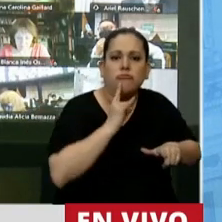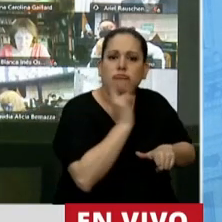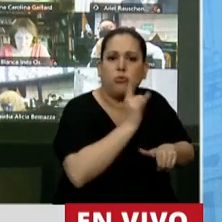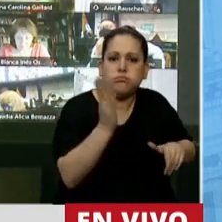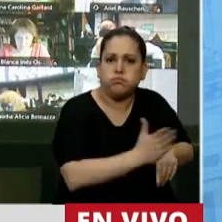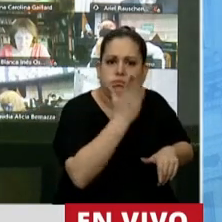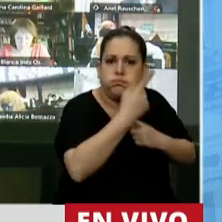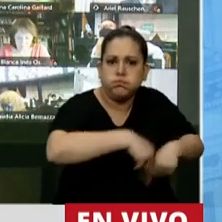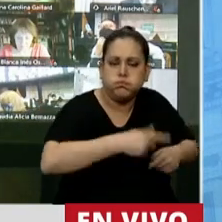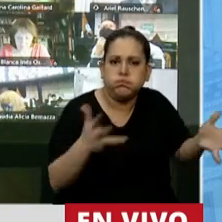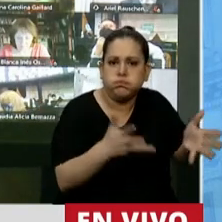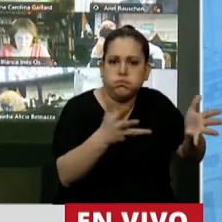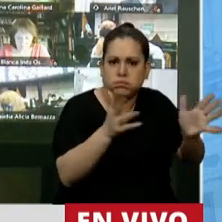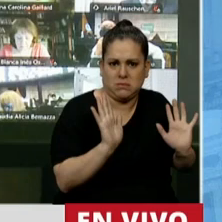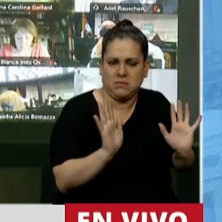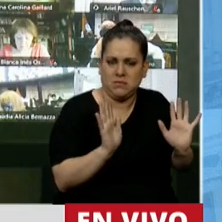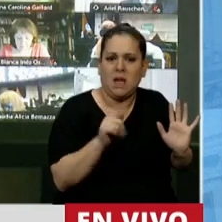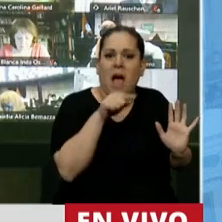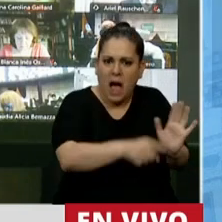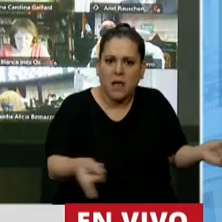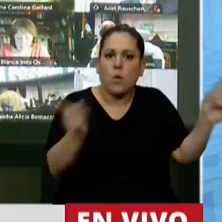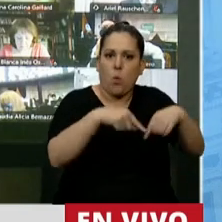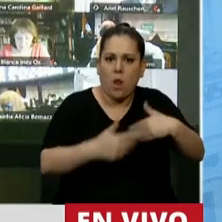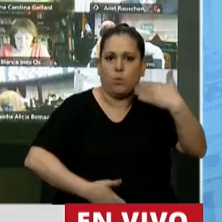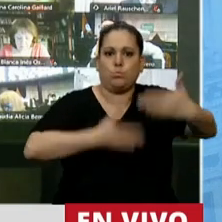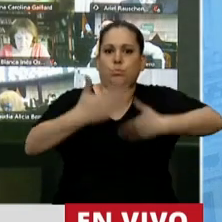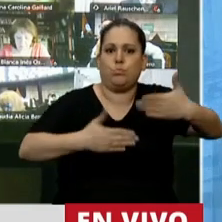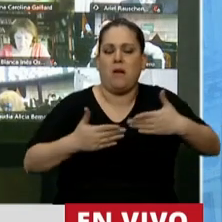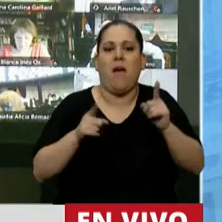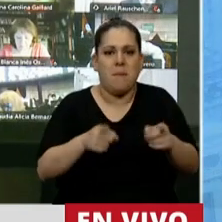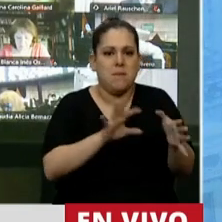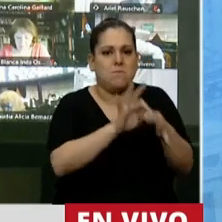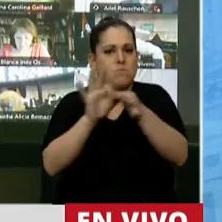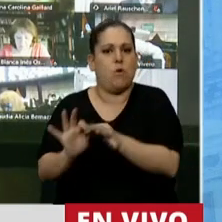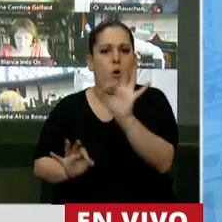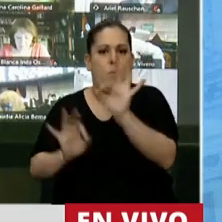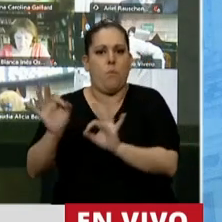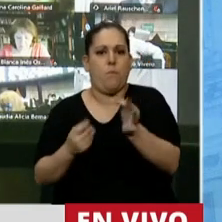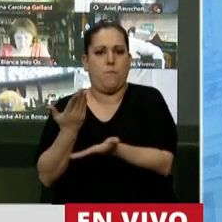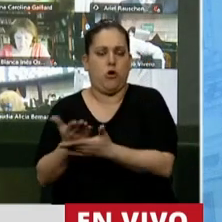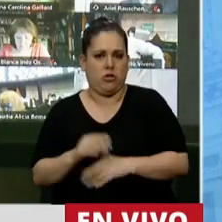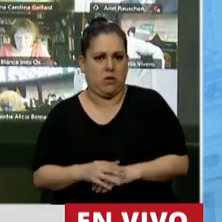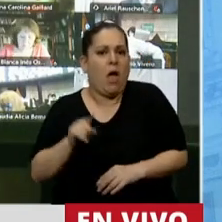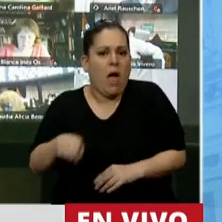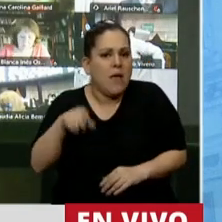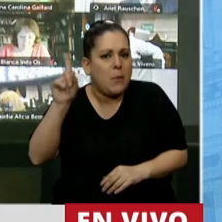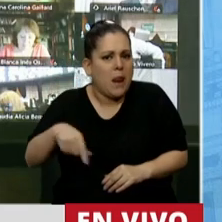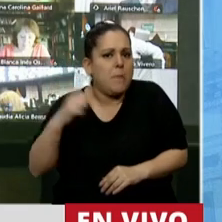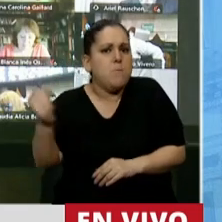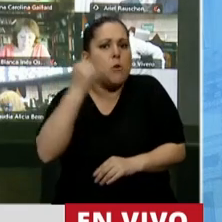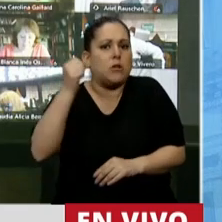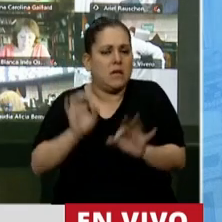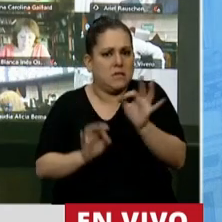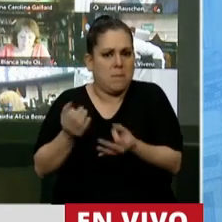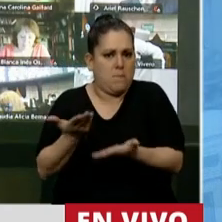propio esfuerzo. Y ahí es donde cobra trascendencia este proyecto. Y ahí es donde cobra importancia este proyecto. Y ahí es donde yo creo